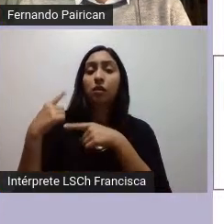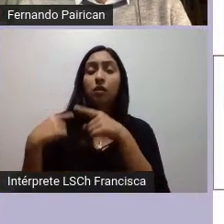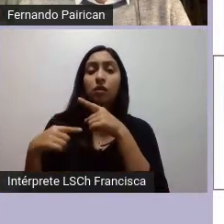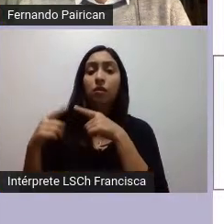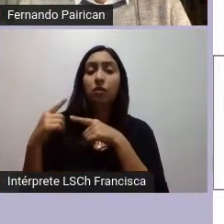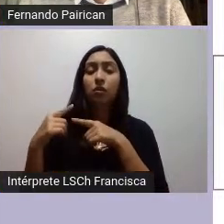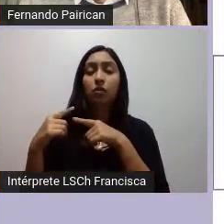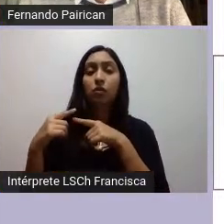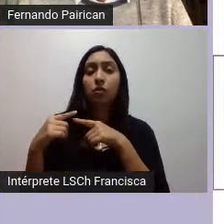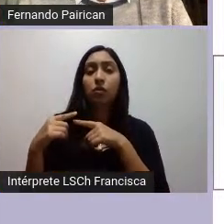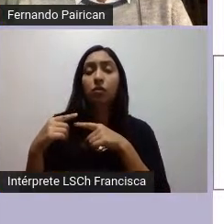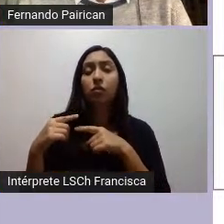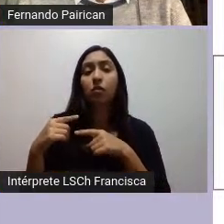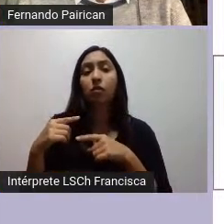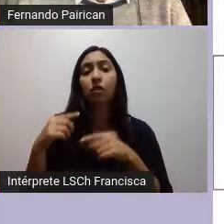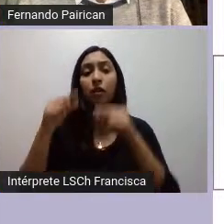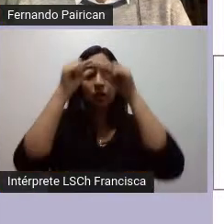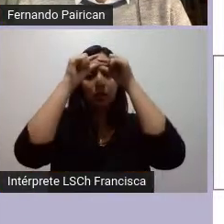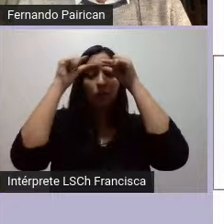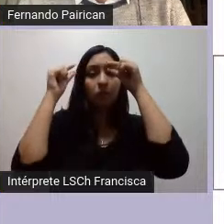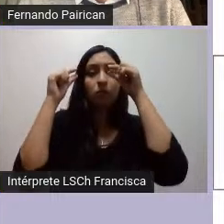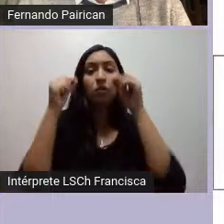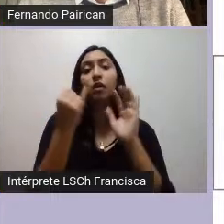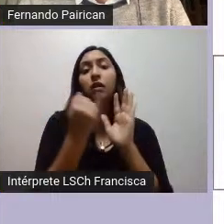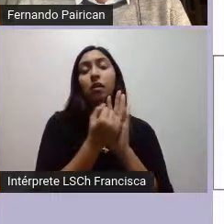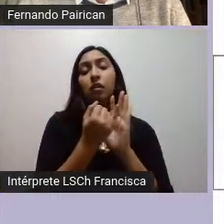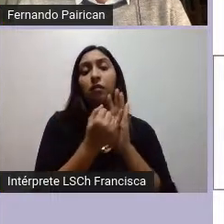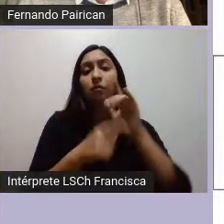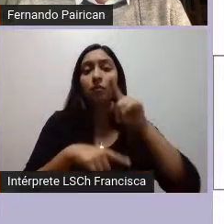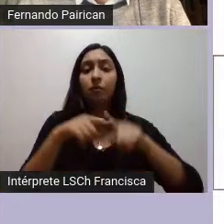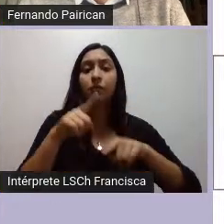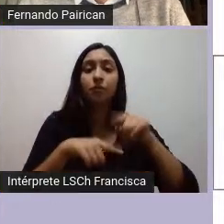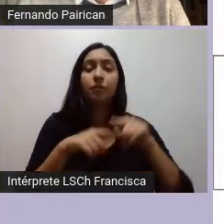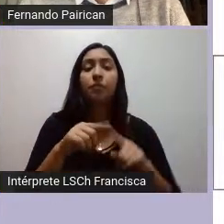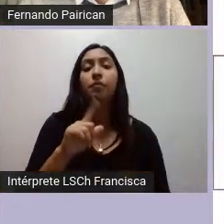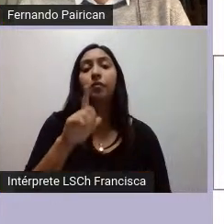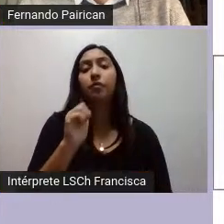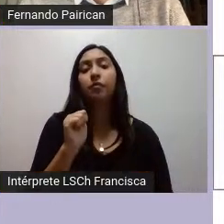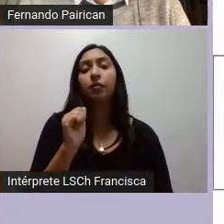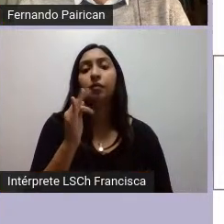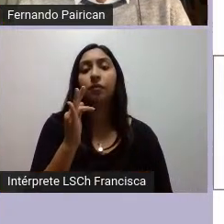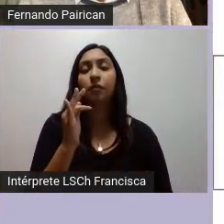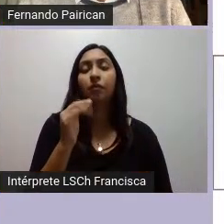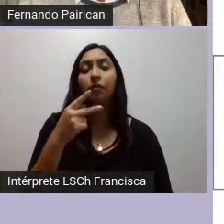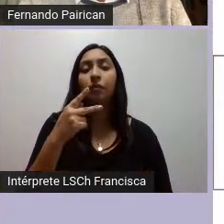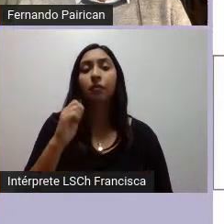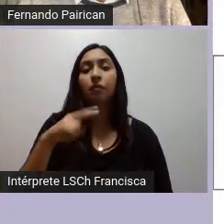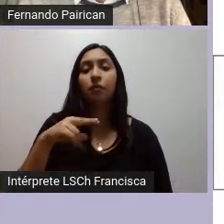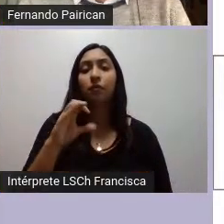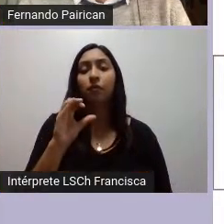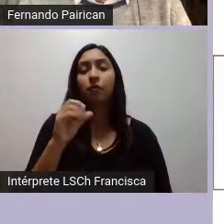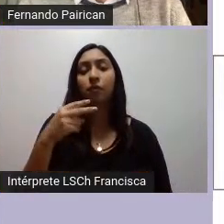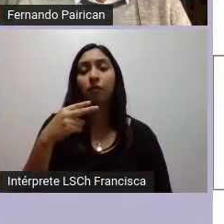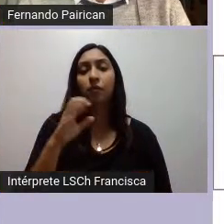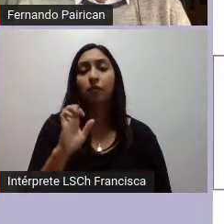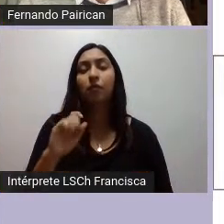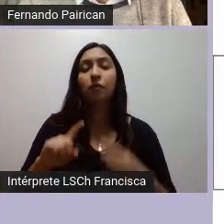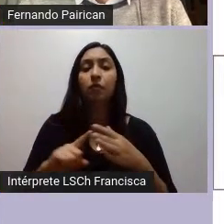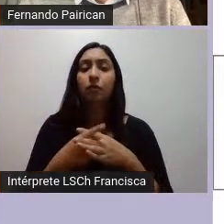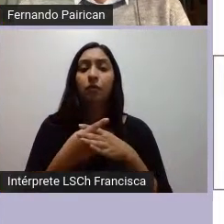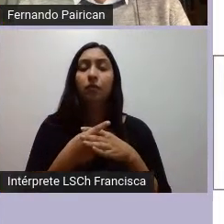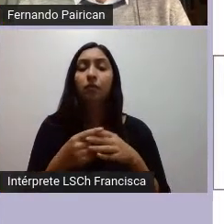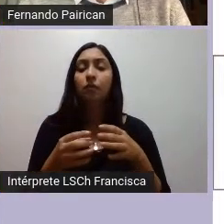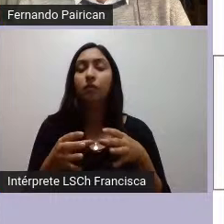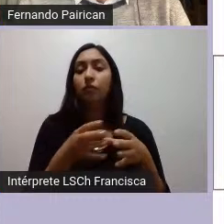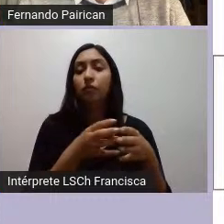la identidad territorial afkenche que surge desde las movilizaciones del año 92 el quinto centenario desde el movimiento estudiantil ellos